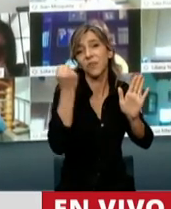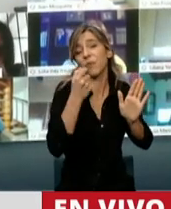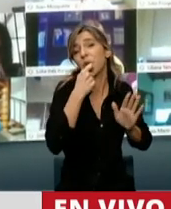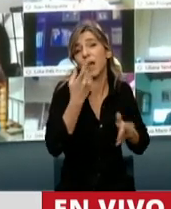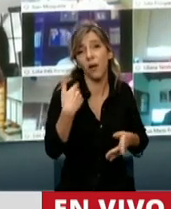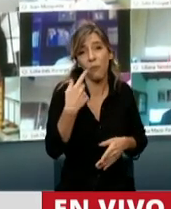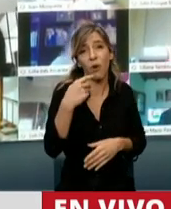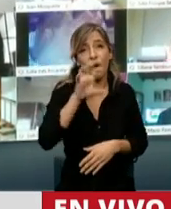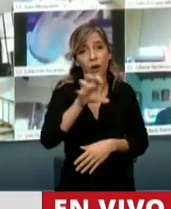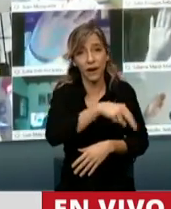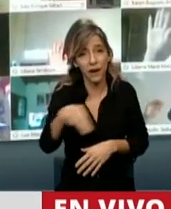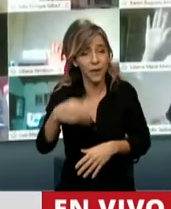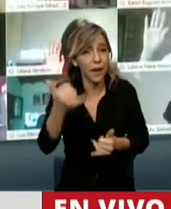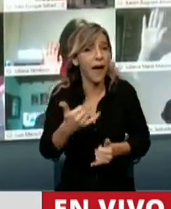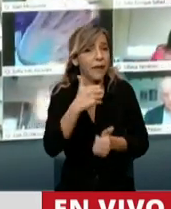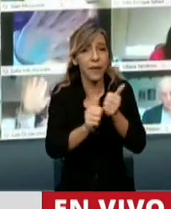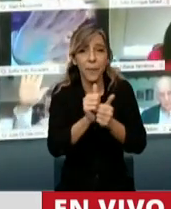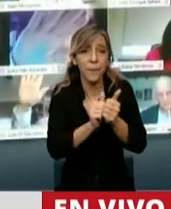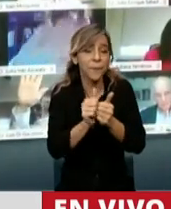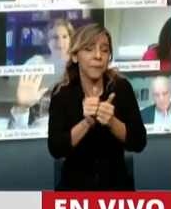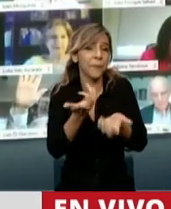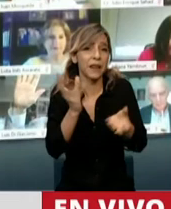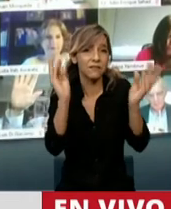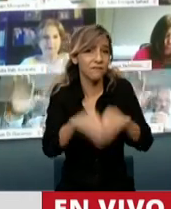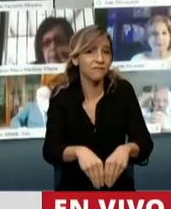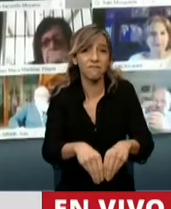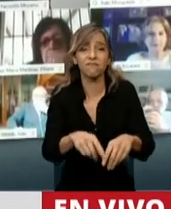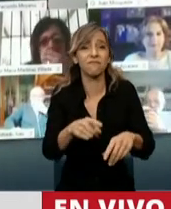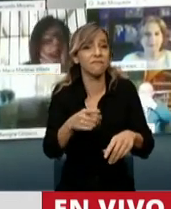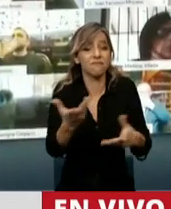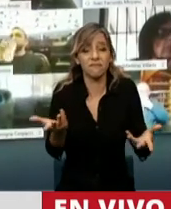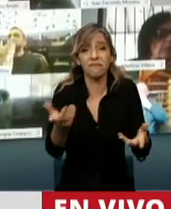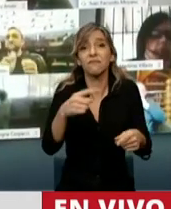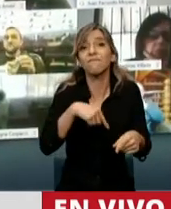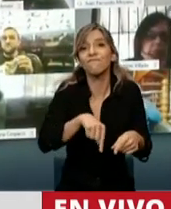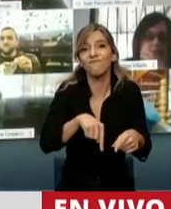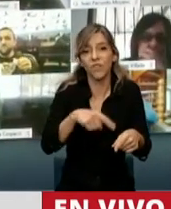quebrada o quebrada por trabajadores y seguramente esta moratoria les va a permitir seguir